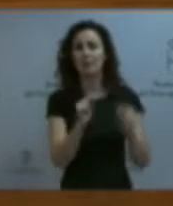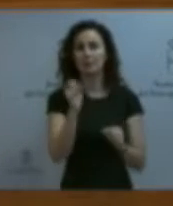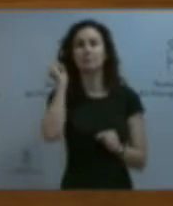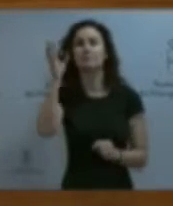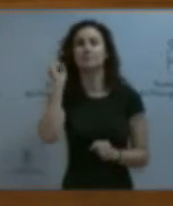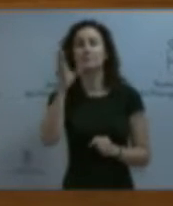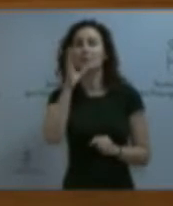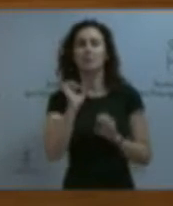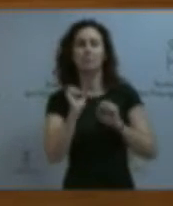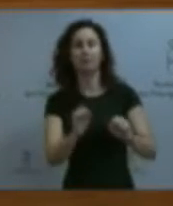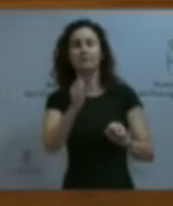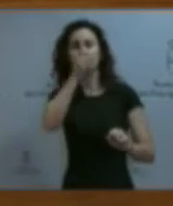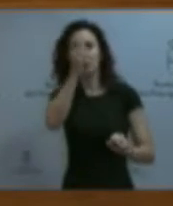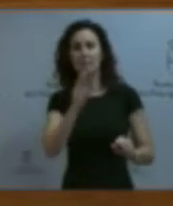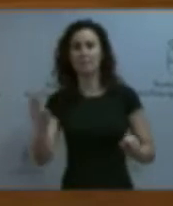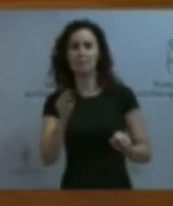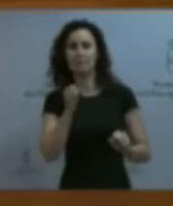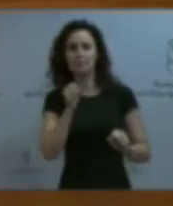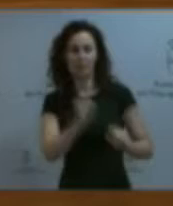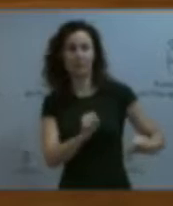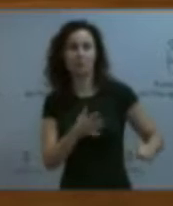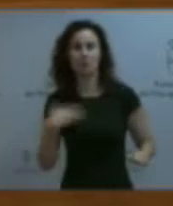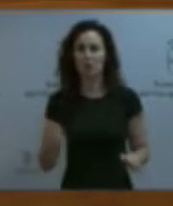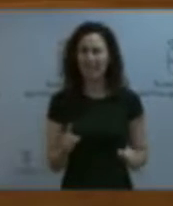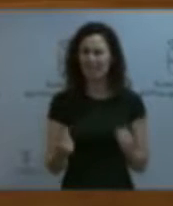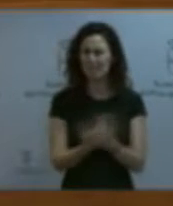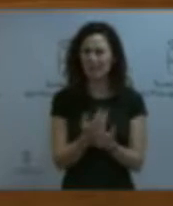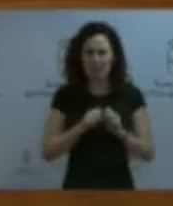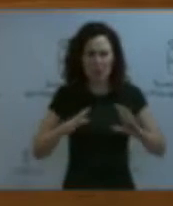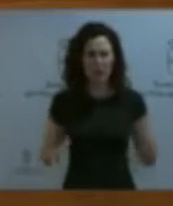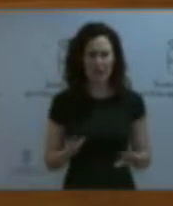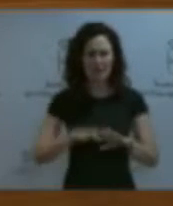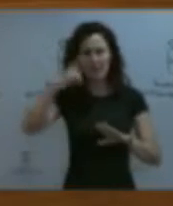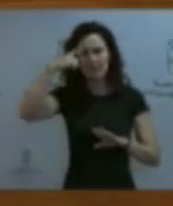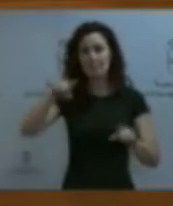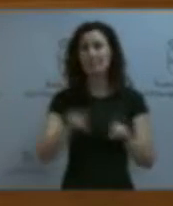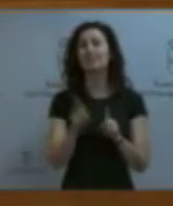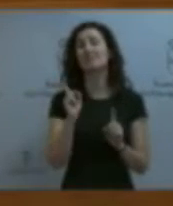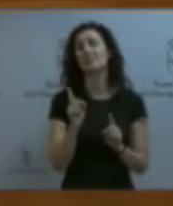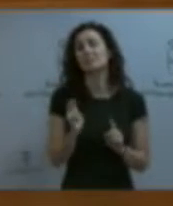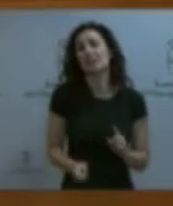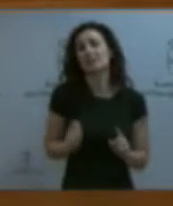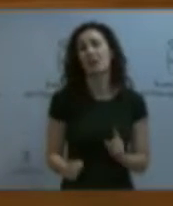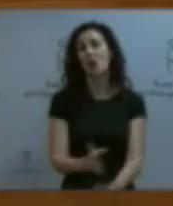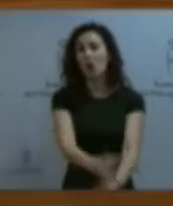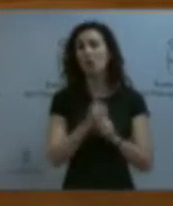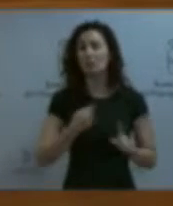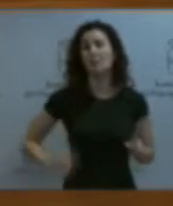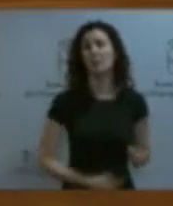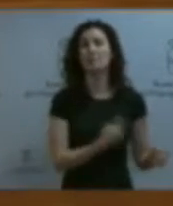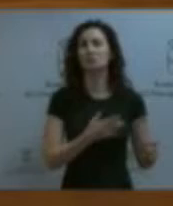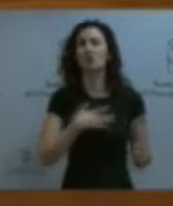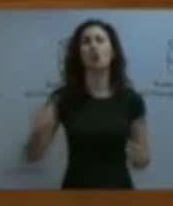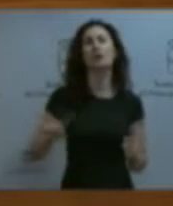rechazo del Partido Socialista y el Partido Popular, sin ninguna explicación que vaya más allá de la simple y sistemática oposición a nuestras propuestas,